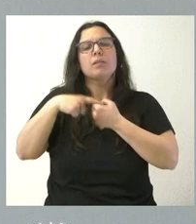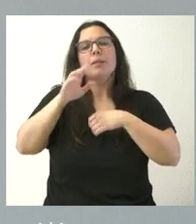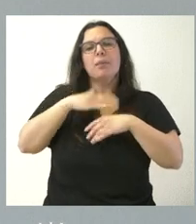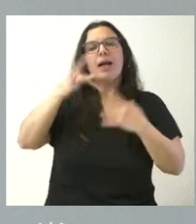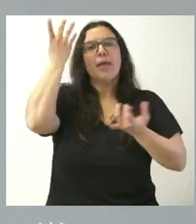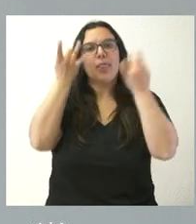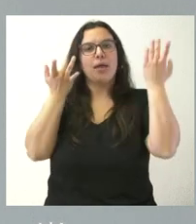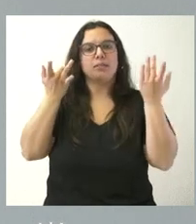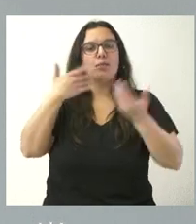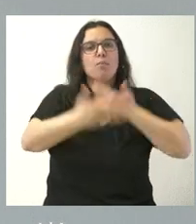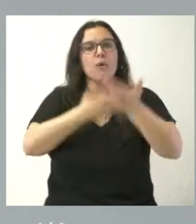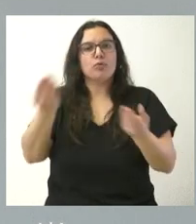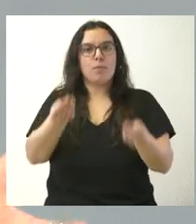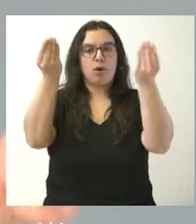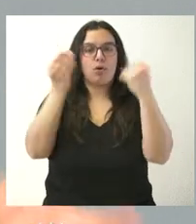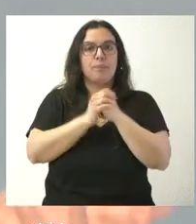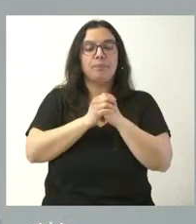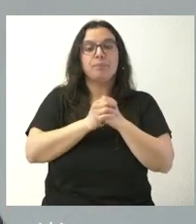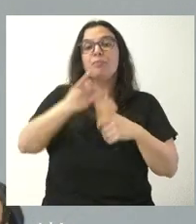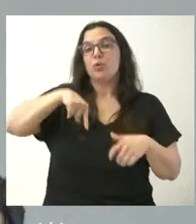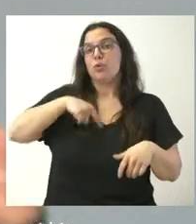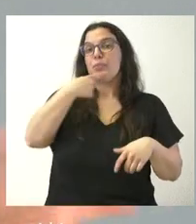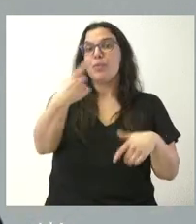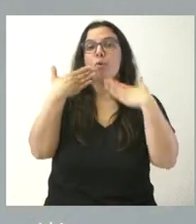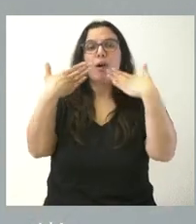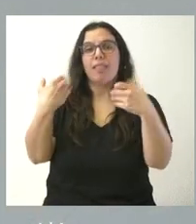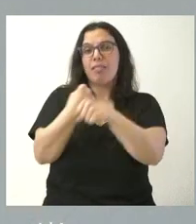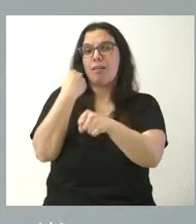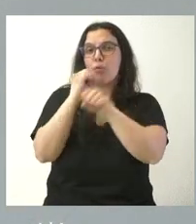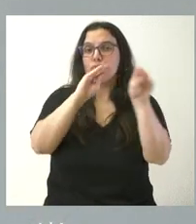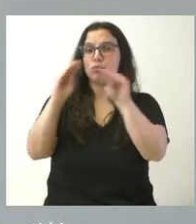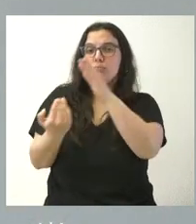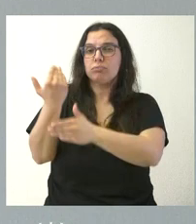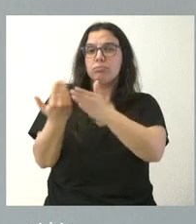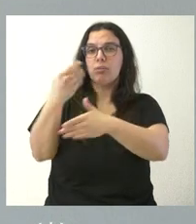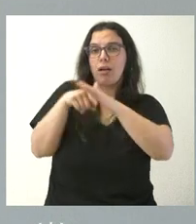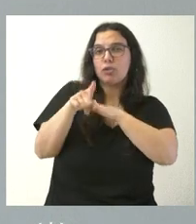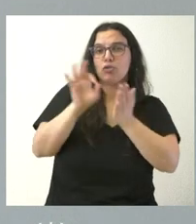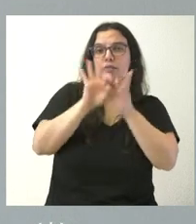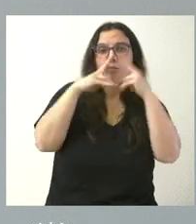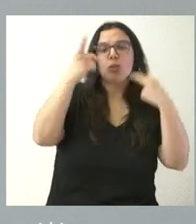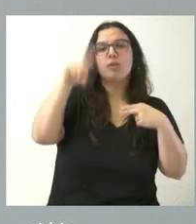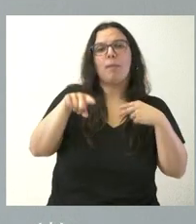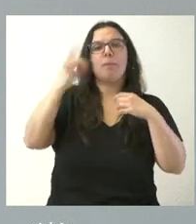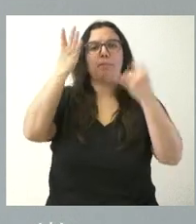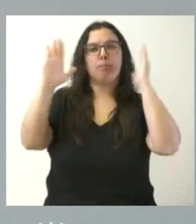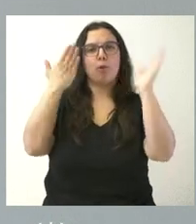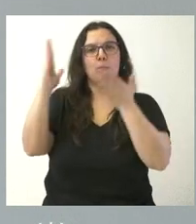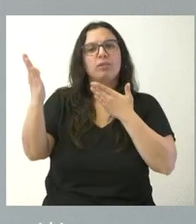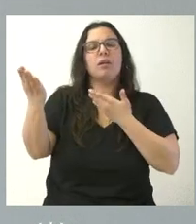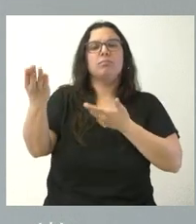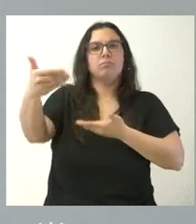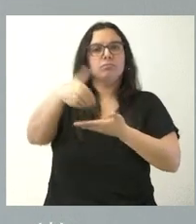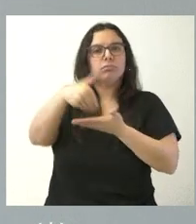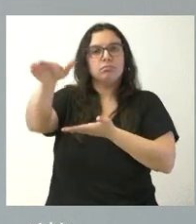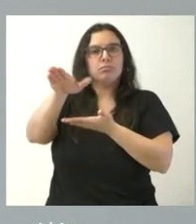iniciativas, en estos procesos de mejora. Desde aquí les agradecemos el día a día en la gestión de los servicios públicos, pero también en las propuestas e iniciativas que nos plantean